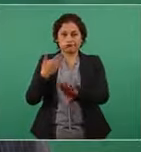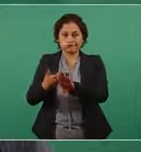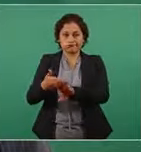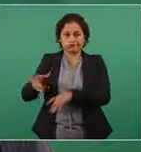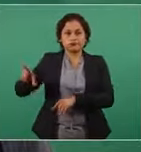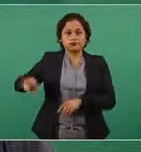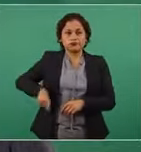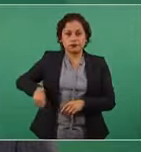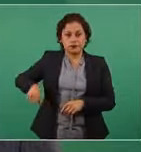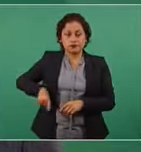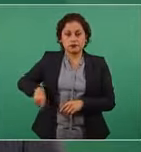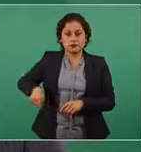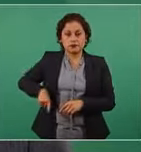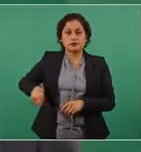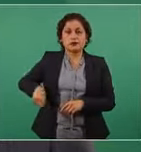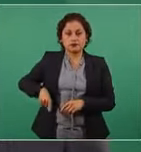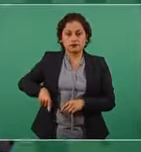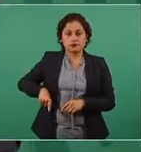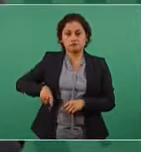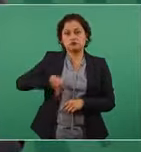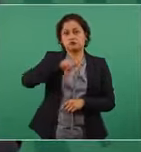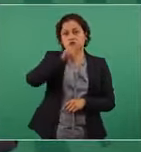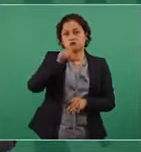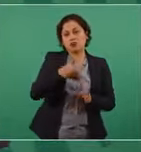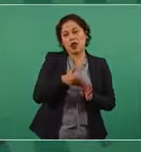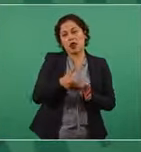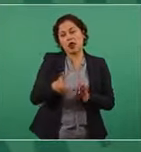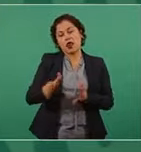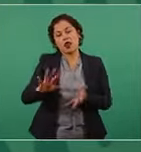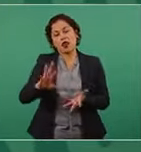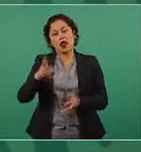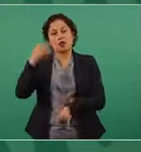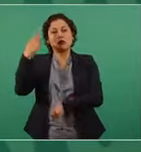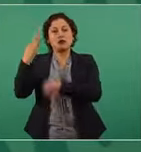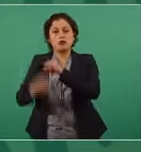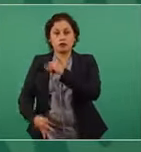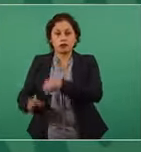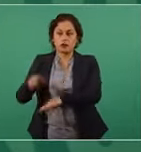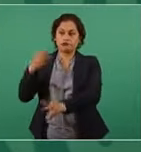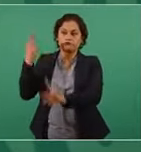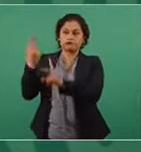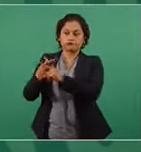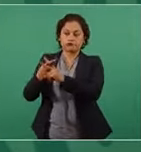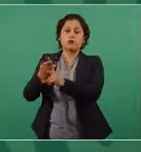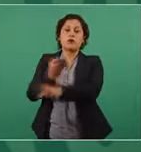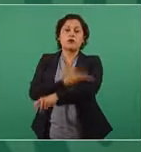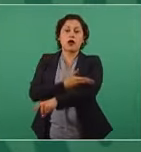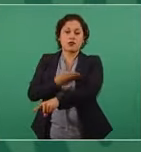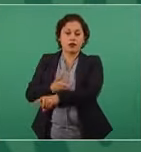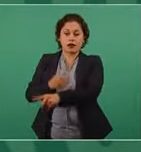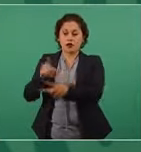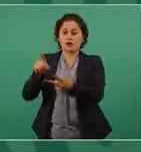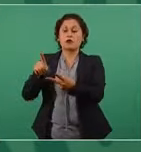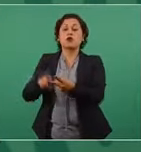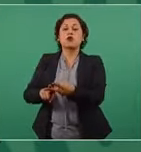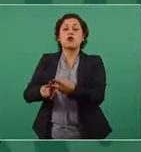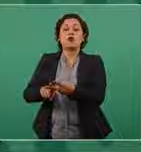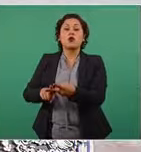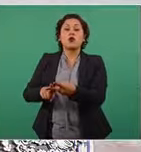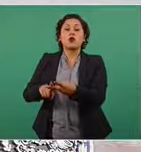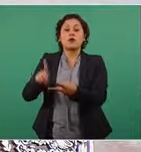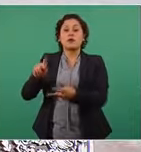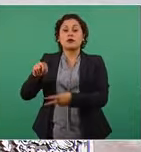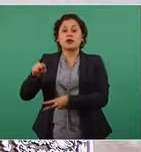y al final se asesinara al presidente Madero al vicepresidente Pino Suárez de manera